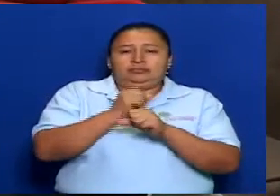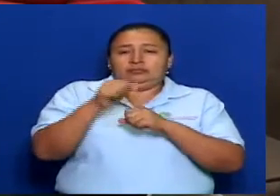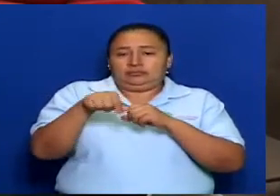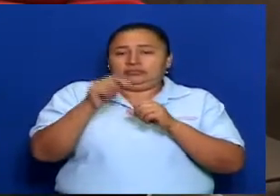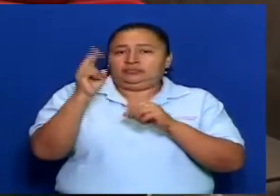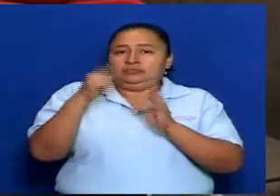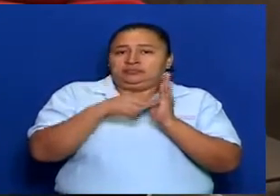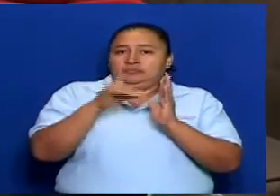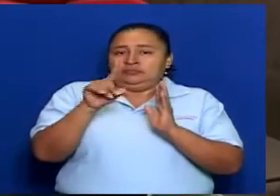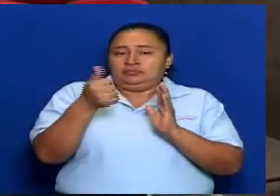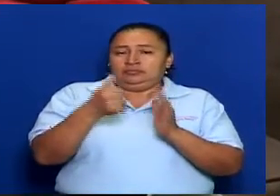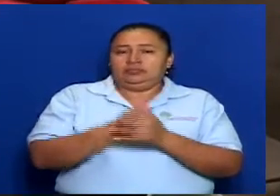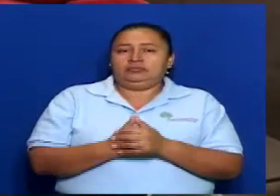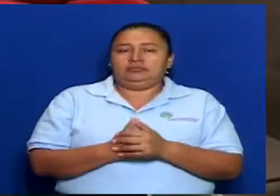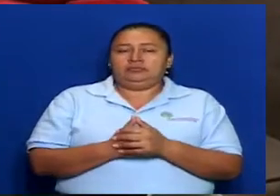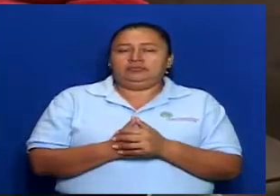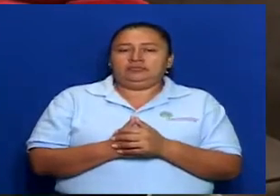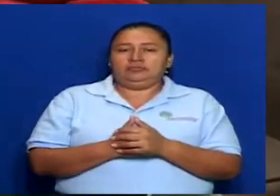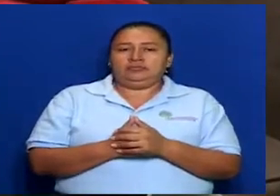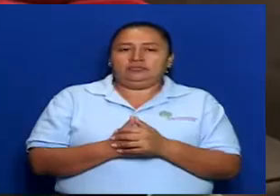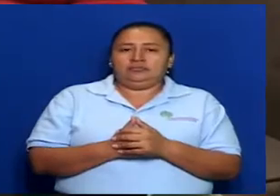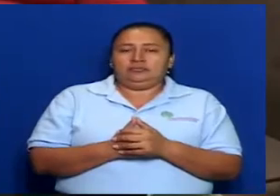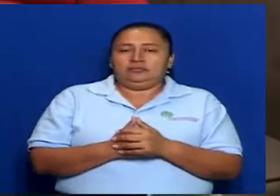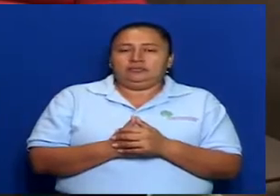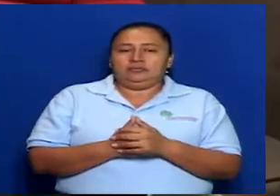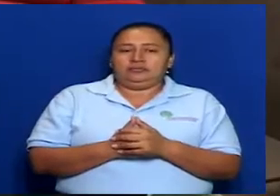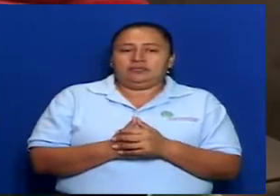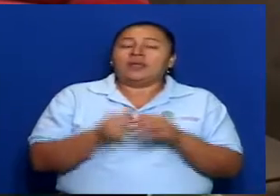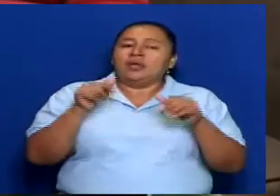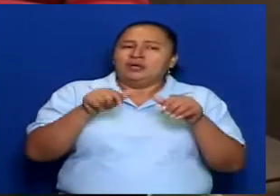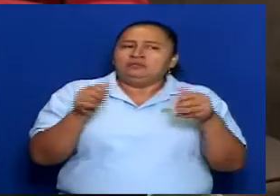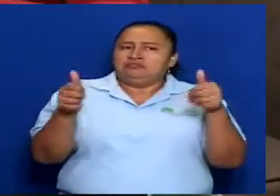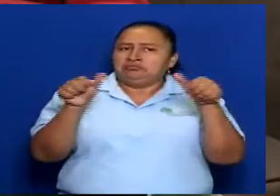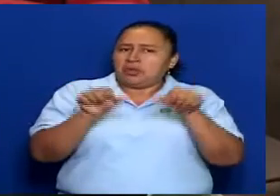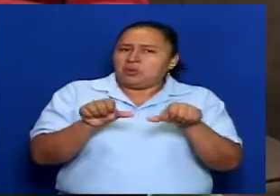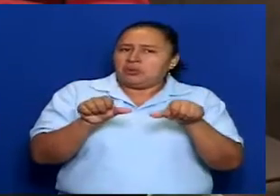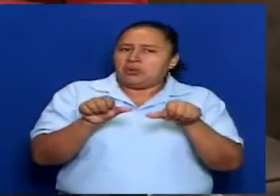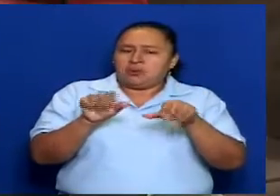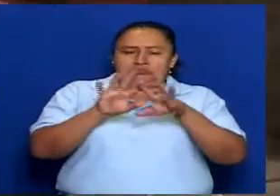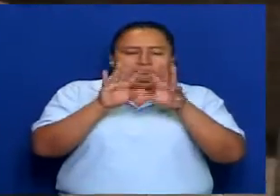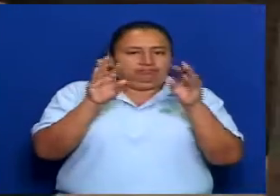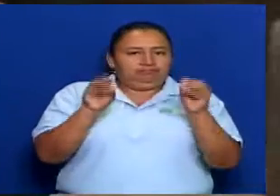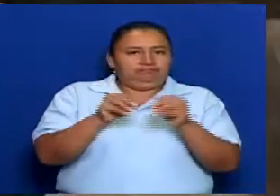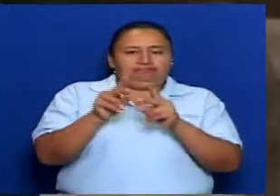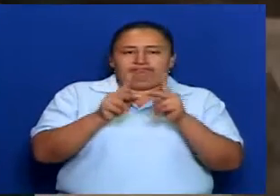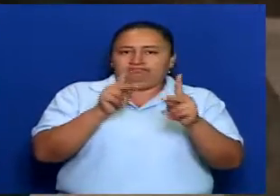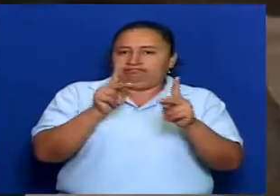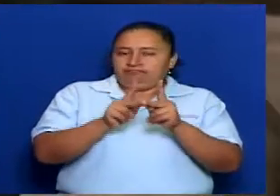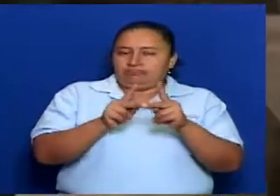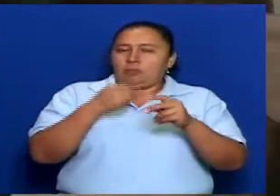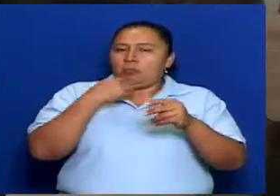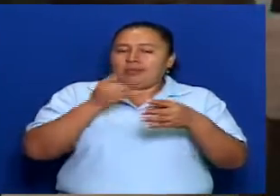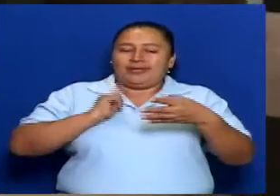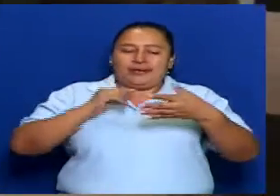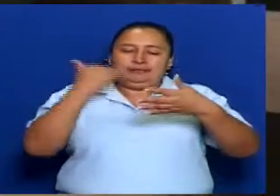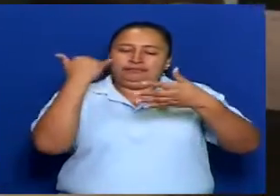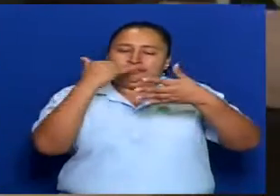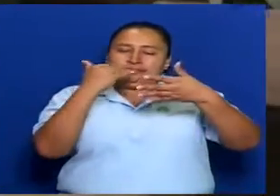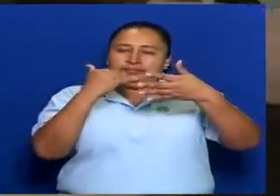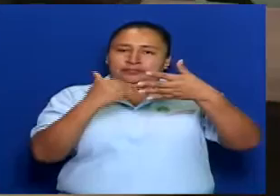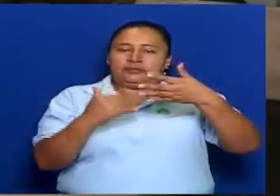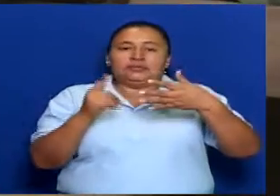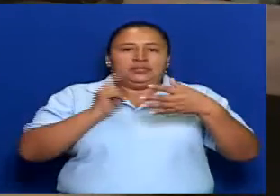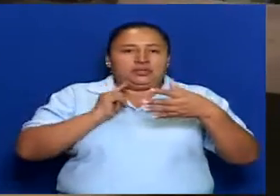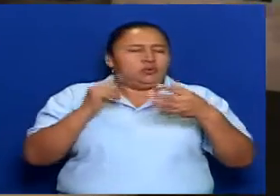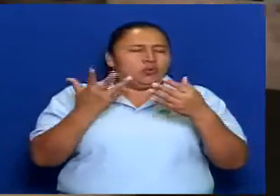2016? El convenio es bien completo. Es completo porque tiene todos los aspectos que tiene la